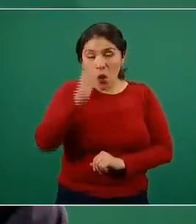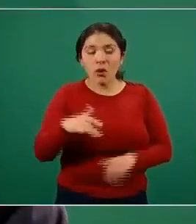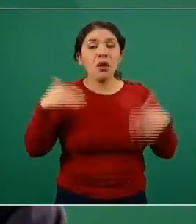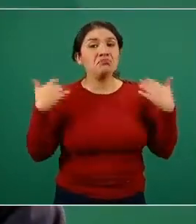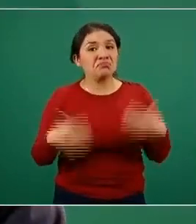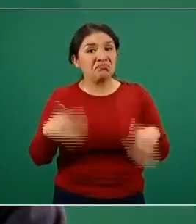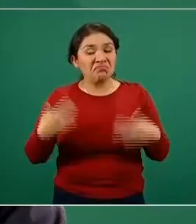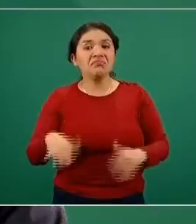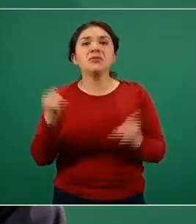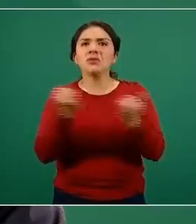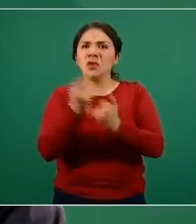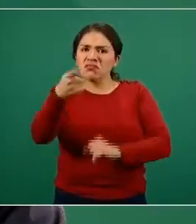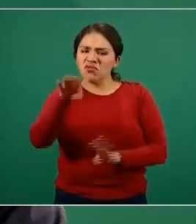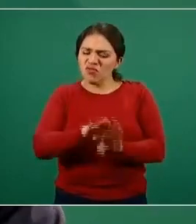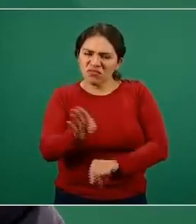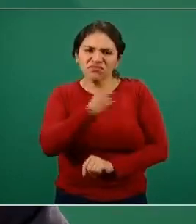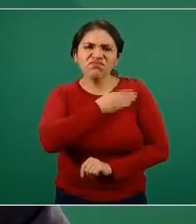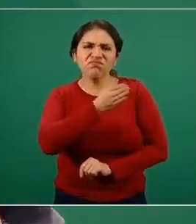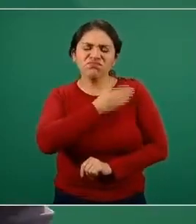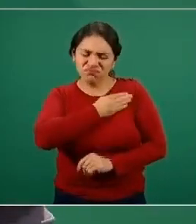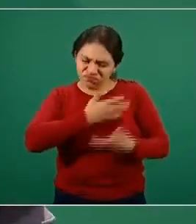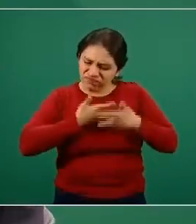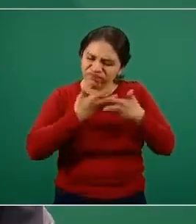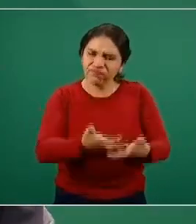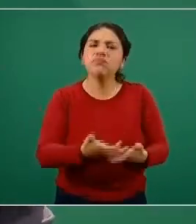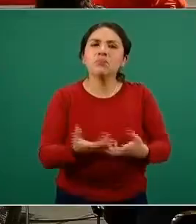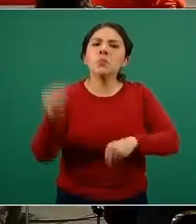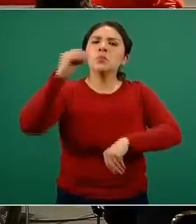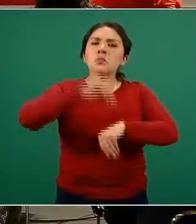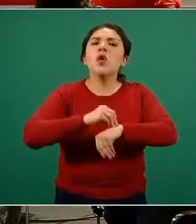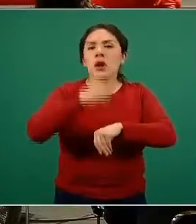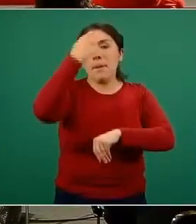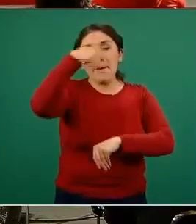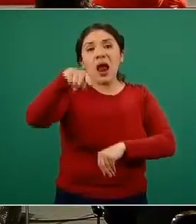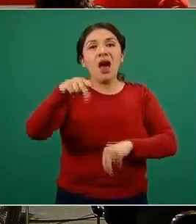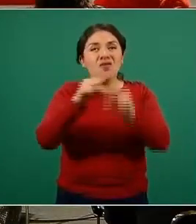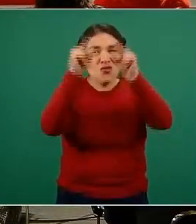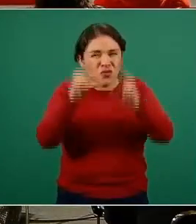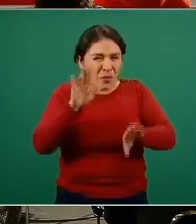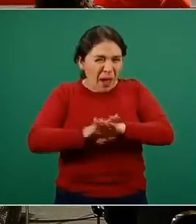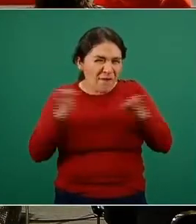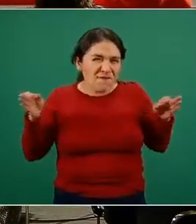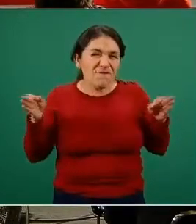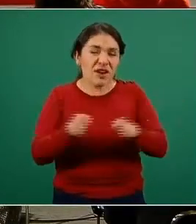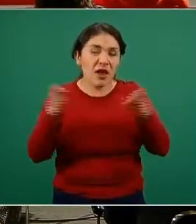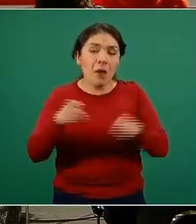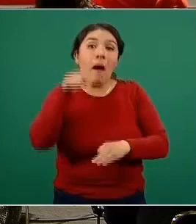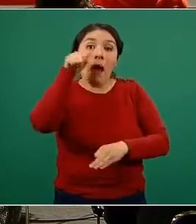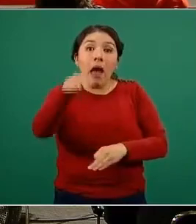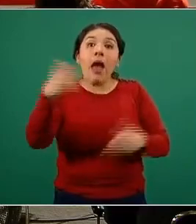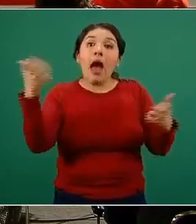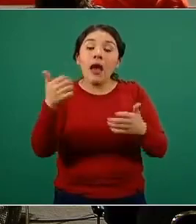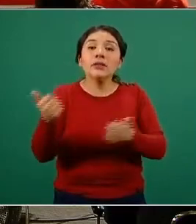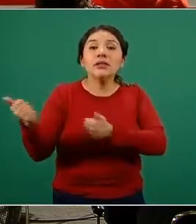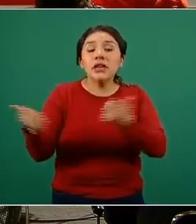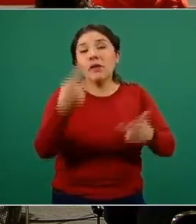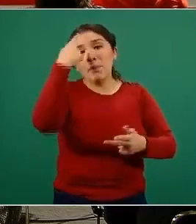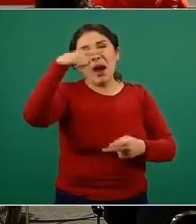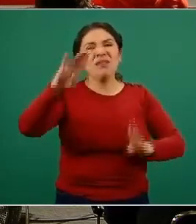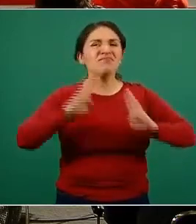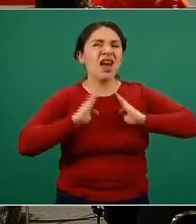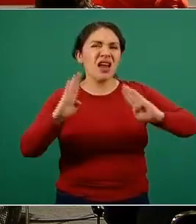de manera generosa y voluntaria, puso a disposición ultracongeladores que fueron trasladados a unidades